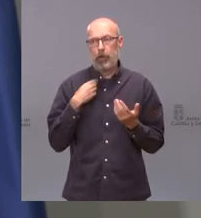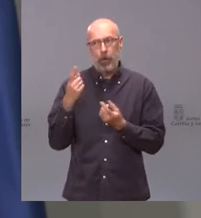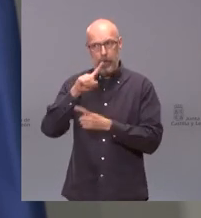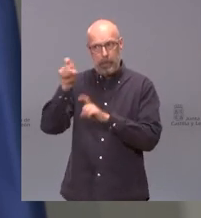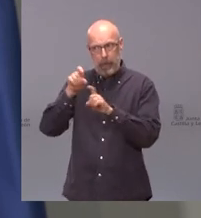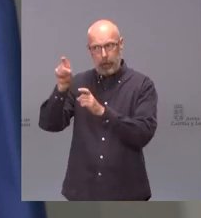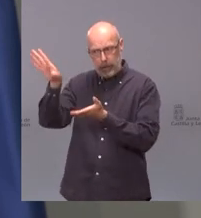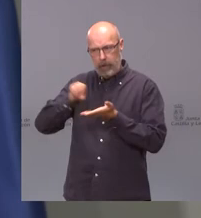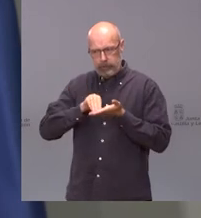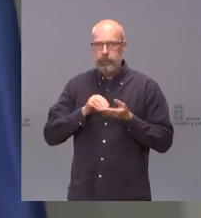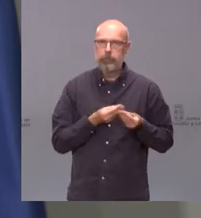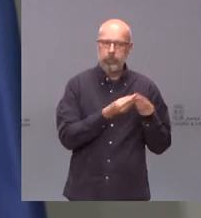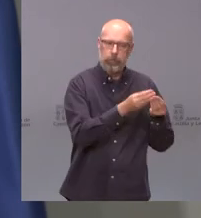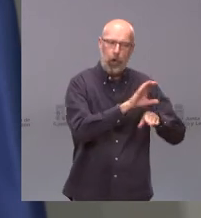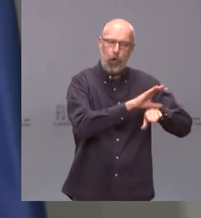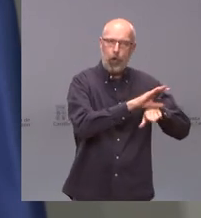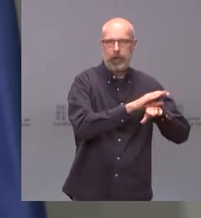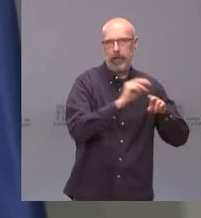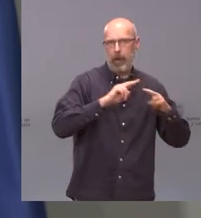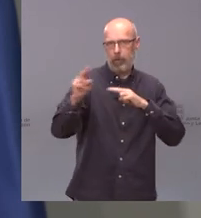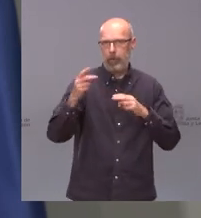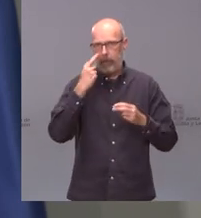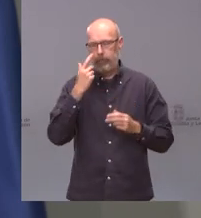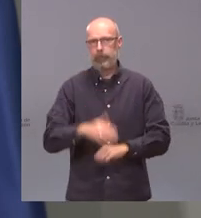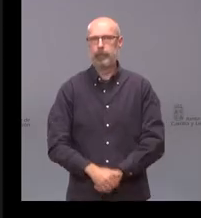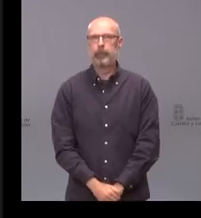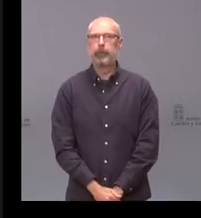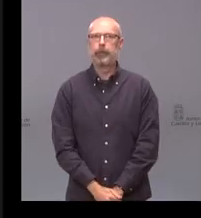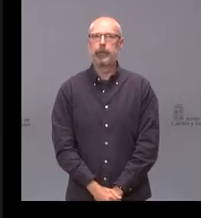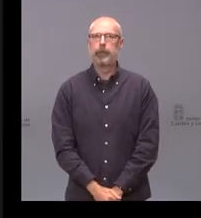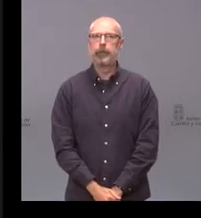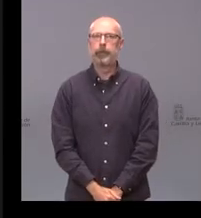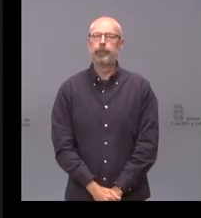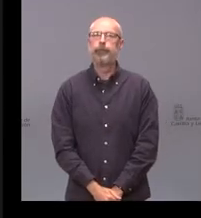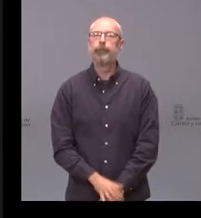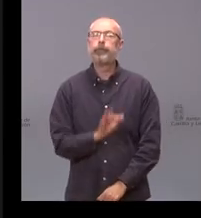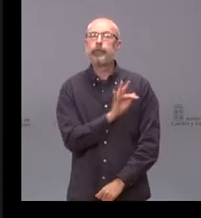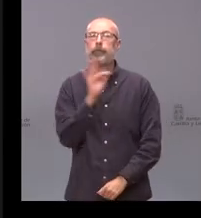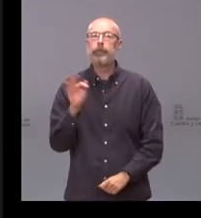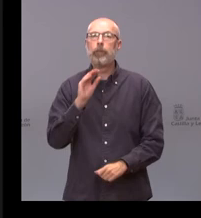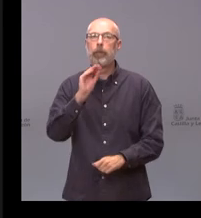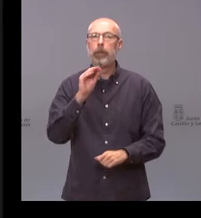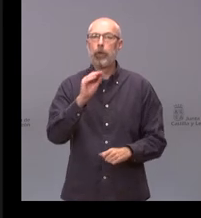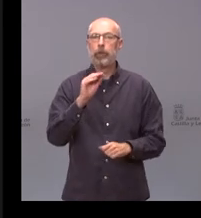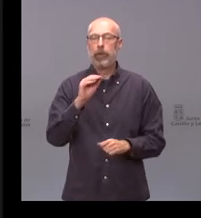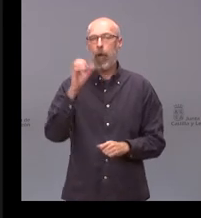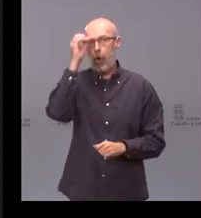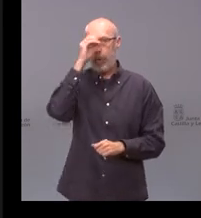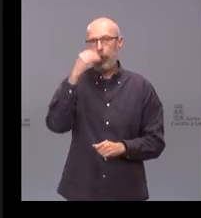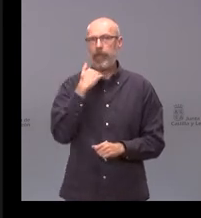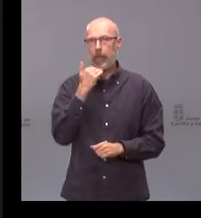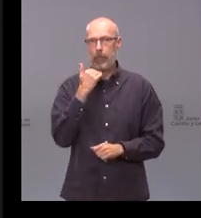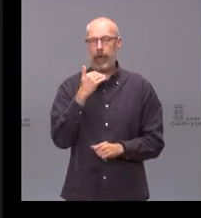a la consejera y tenemos que llegar la respuesta pues vamos a dar paso entonces a Manuel Herrera de la opinión de Zamora